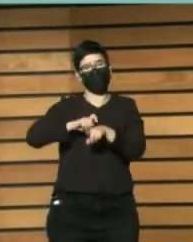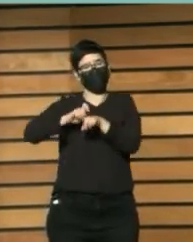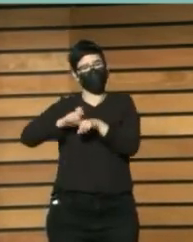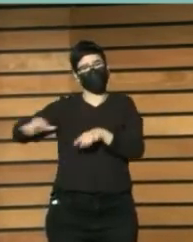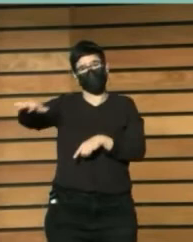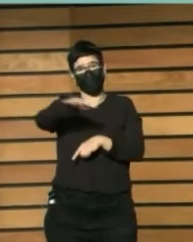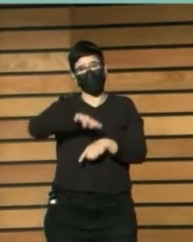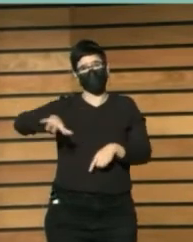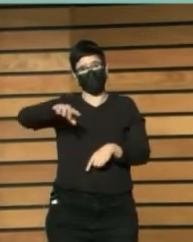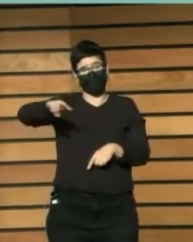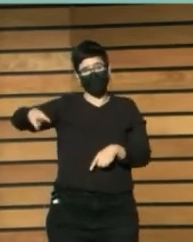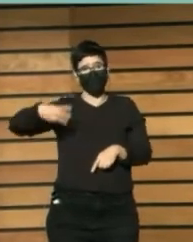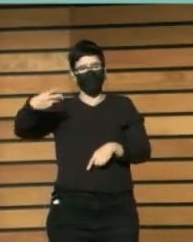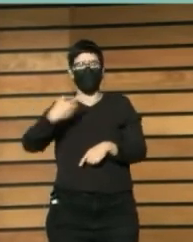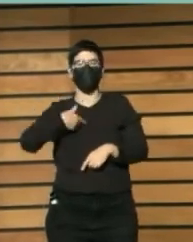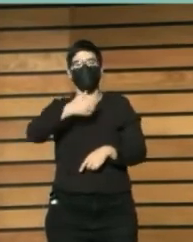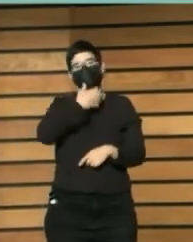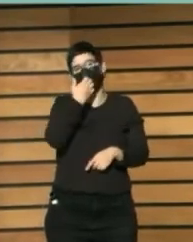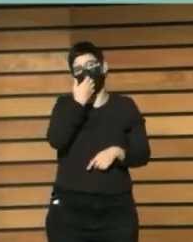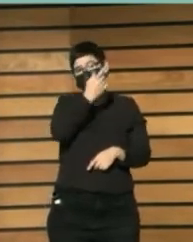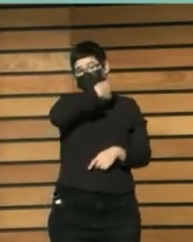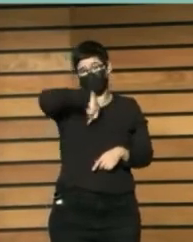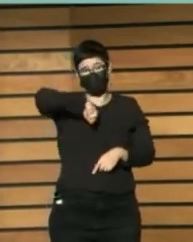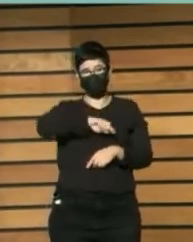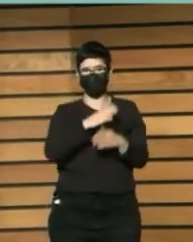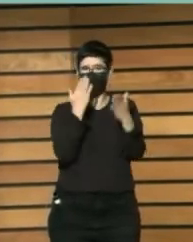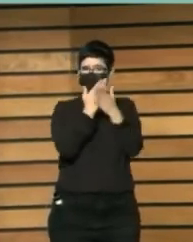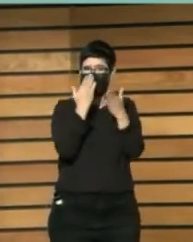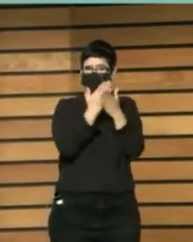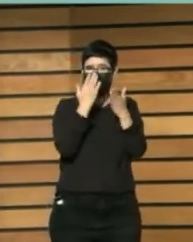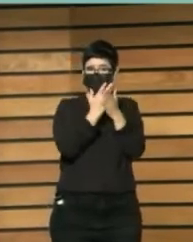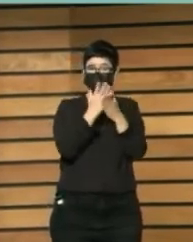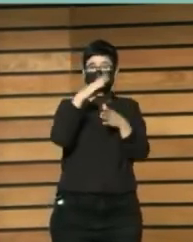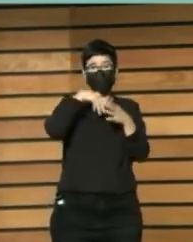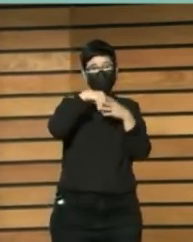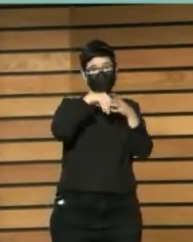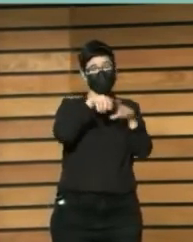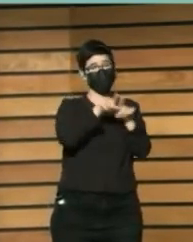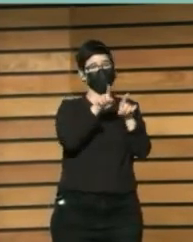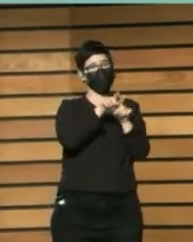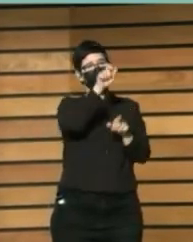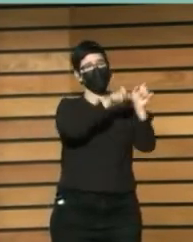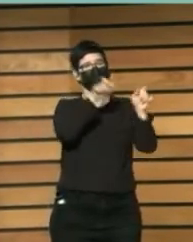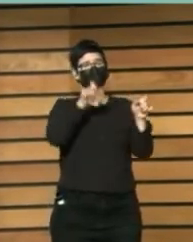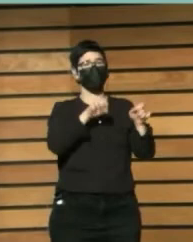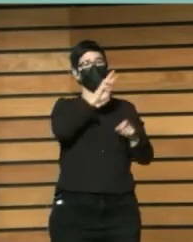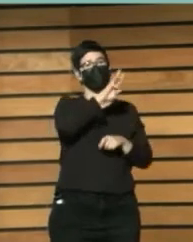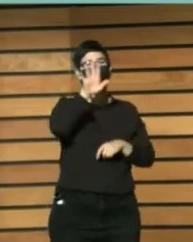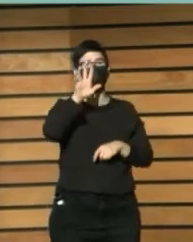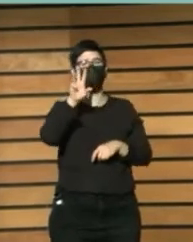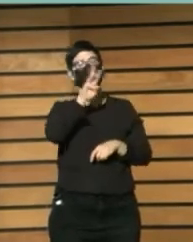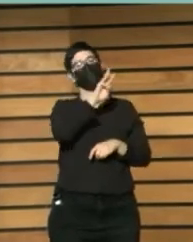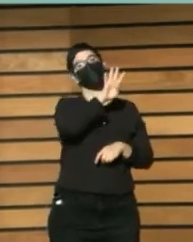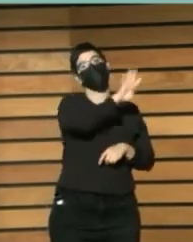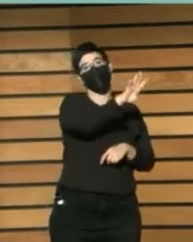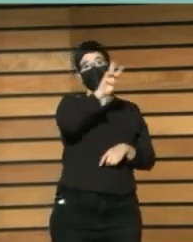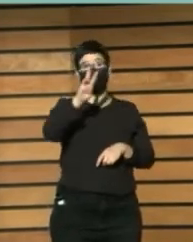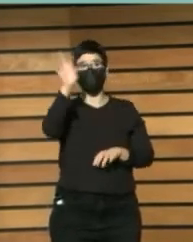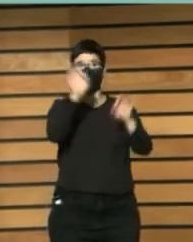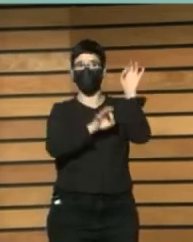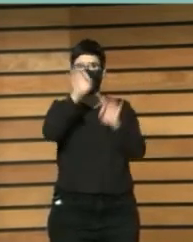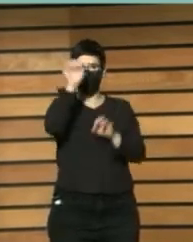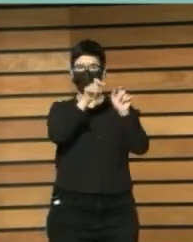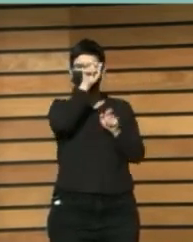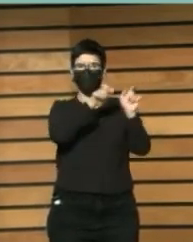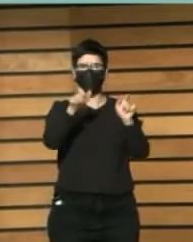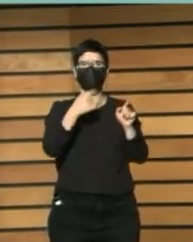por ejemplo En nuestro estudio El 43% De los usuarios Declararon Haberse encontrado A amigos Y a